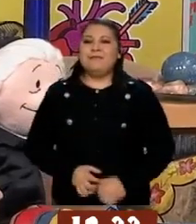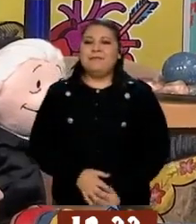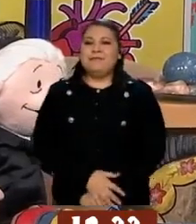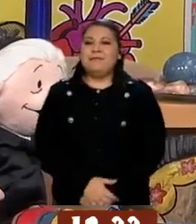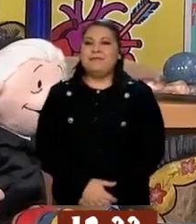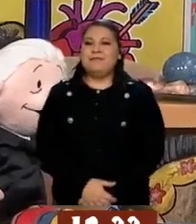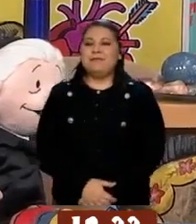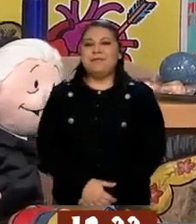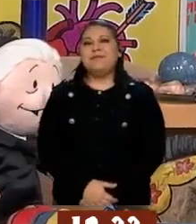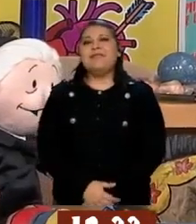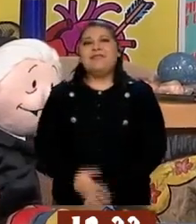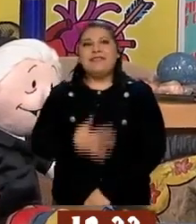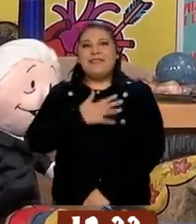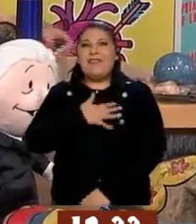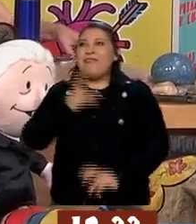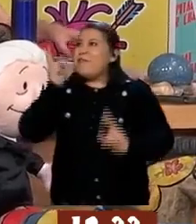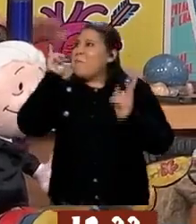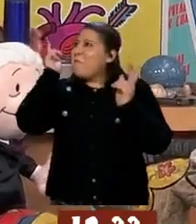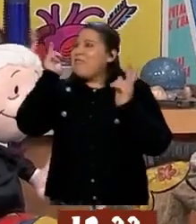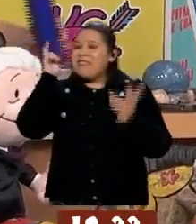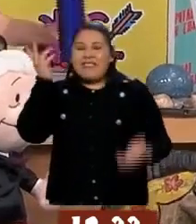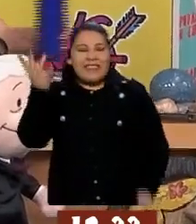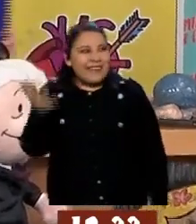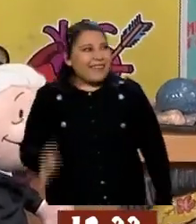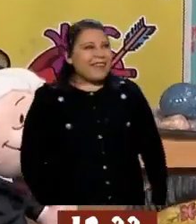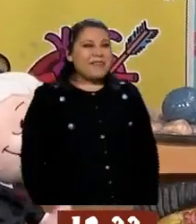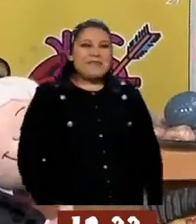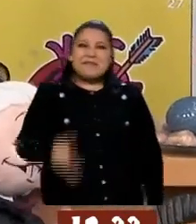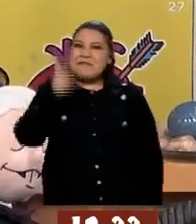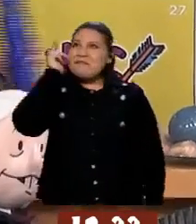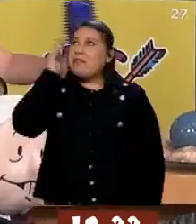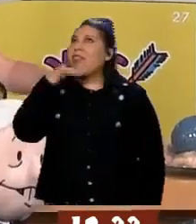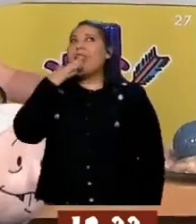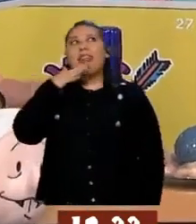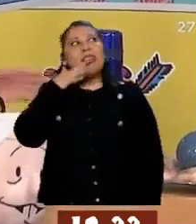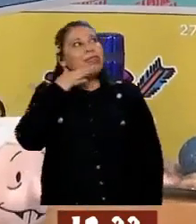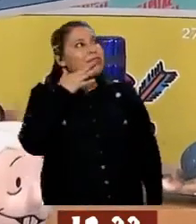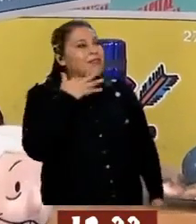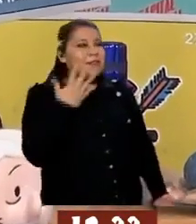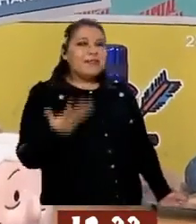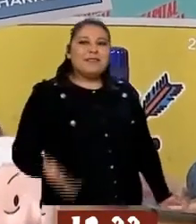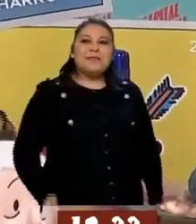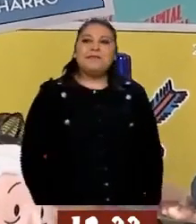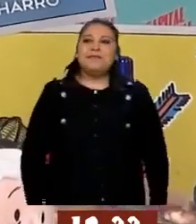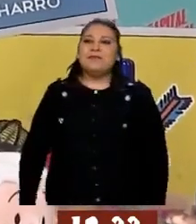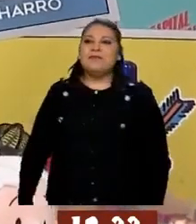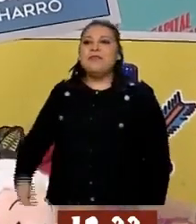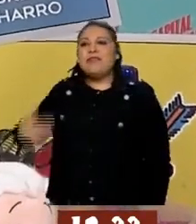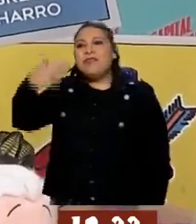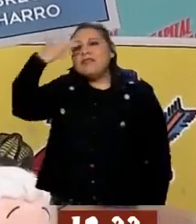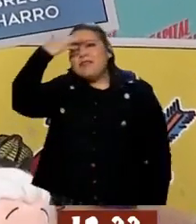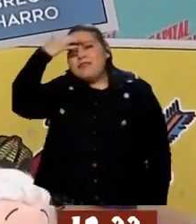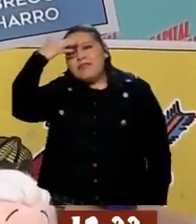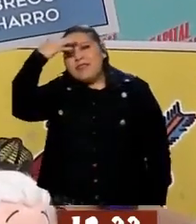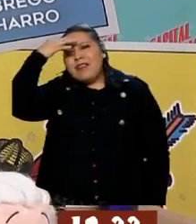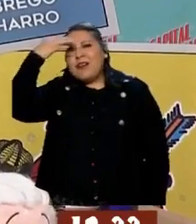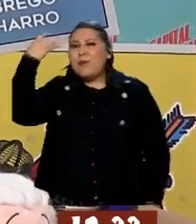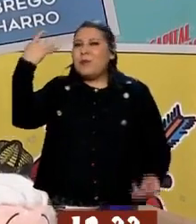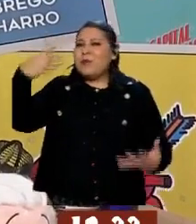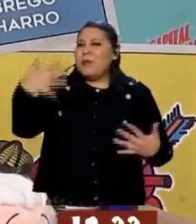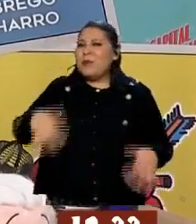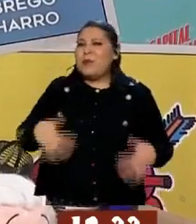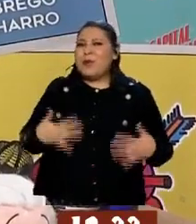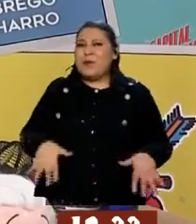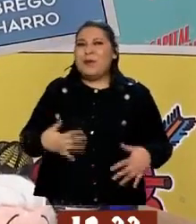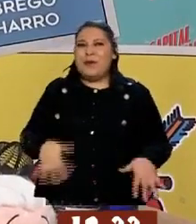Oiga, pues yo bien apendejada, pero luego me cuenta cuándo es la mejor manera de quitarse un chipote, oiga. Oye, Rafa, ¿por